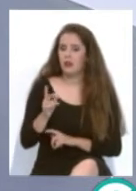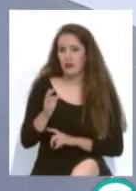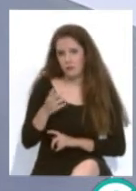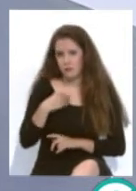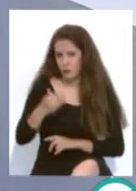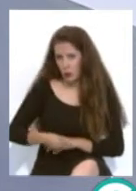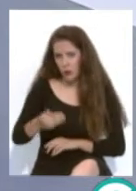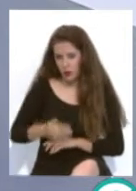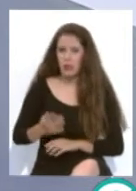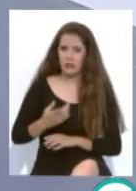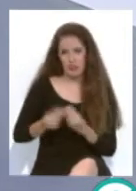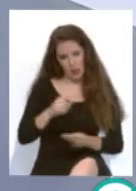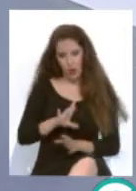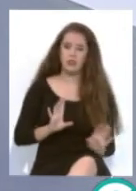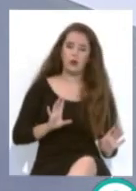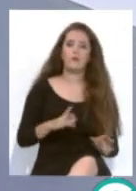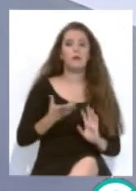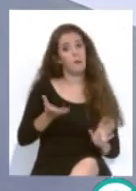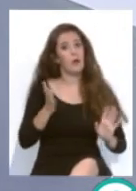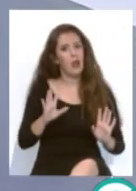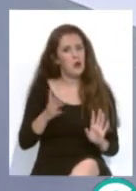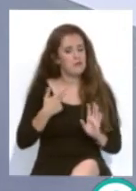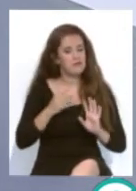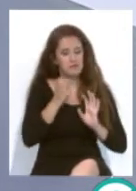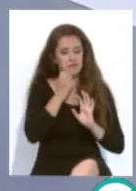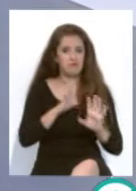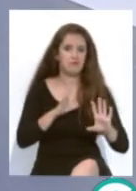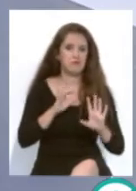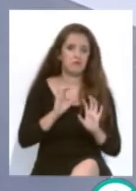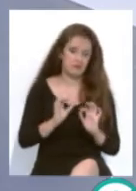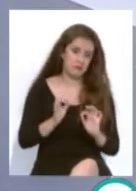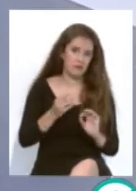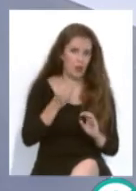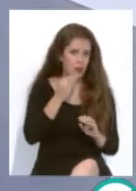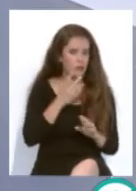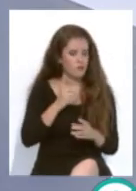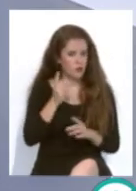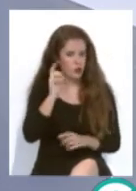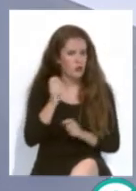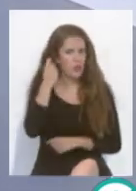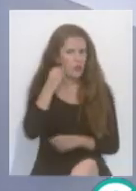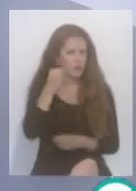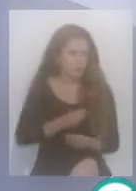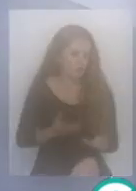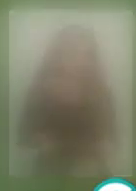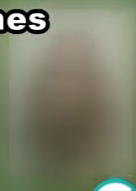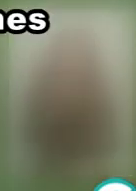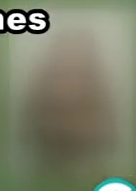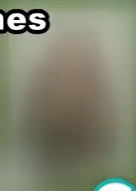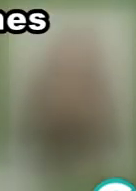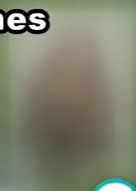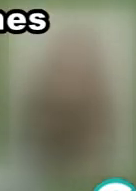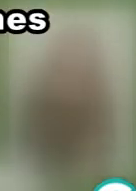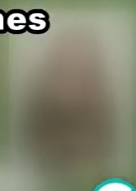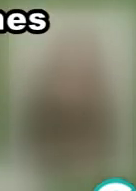que hicieron esto, pero no hay que restarle ni un ápice del mérito que han hecho para ganar. Y